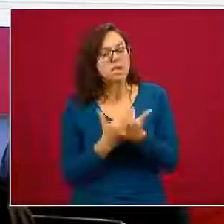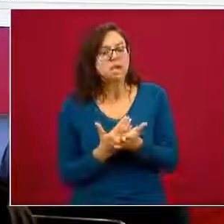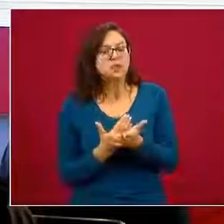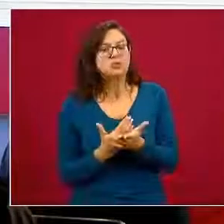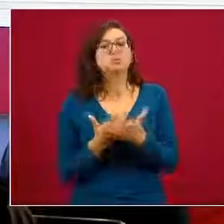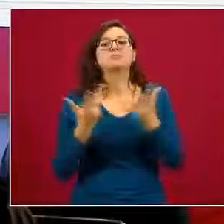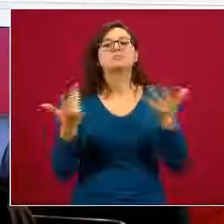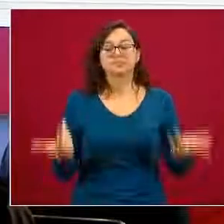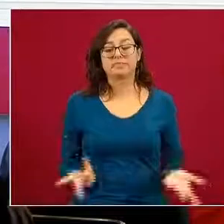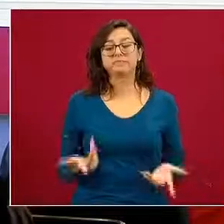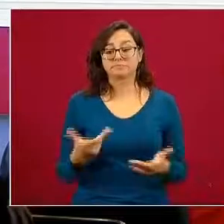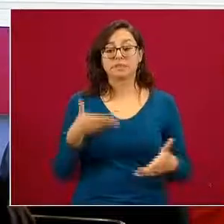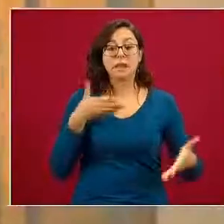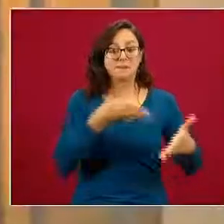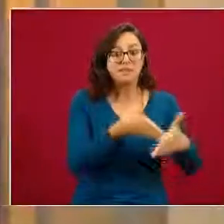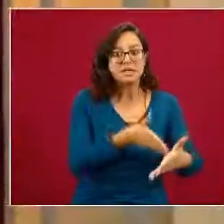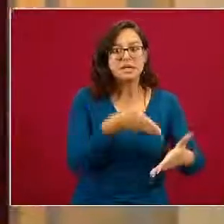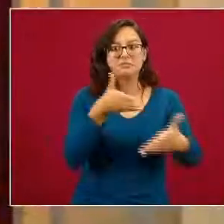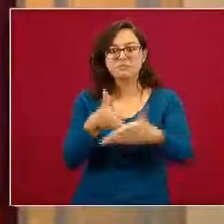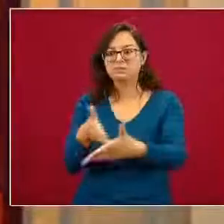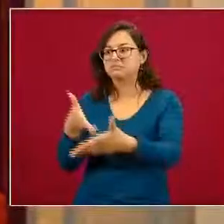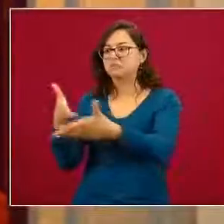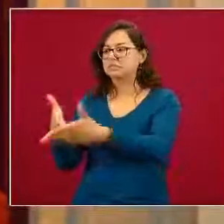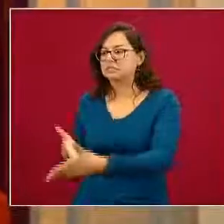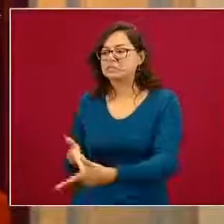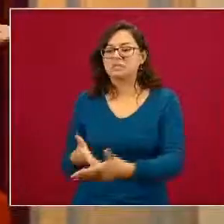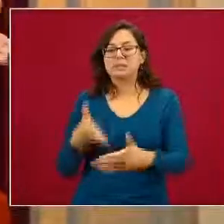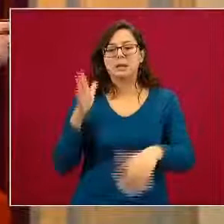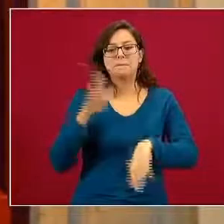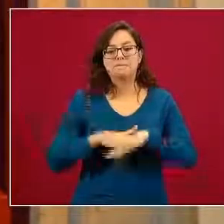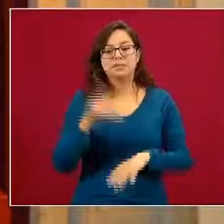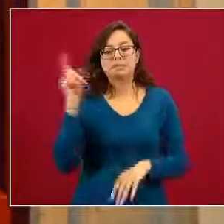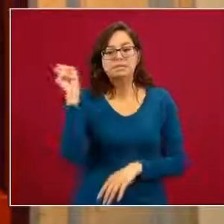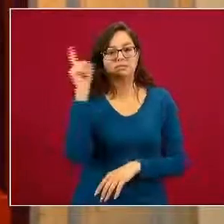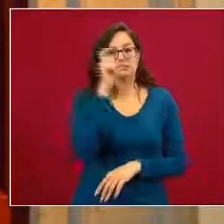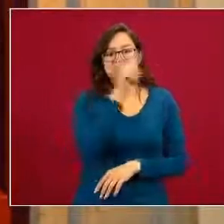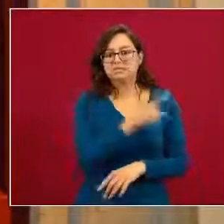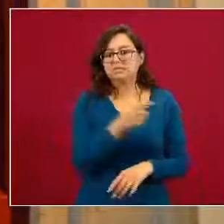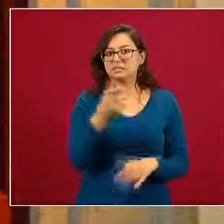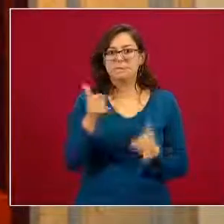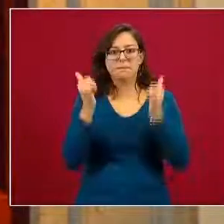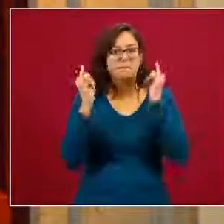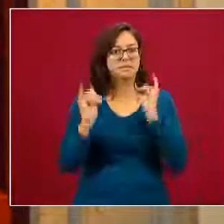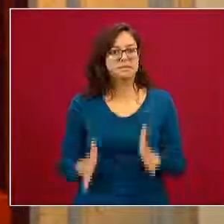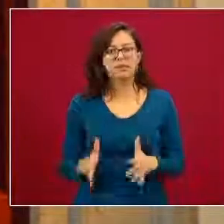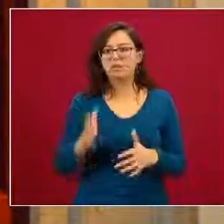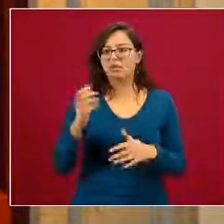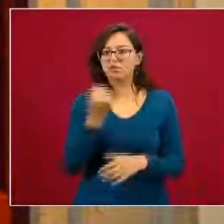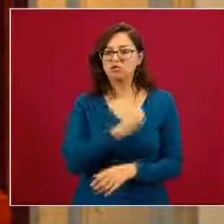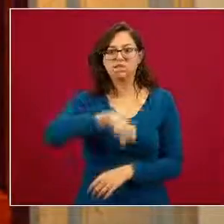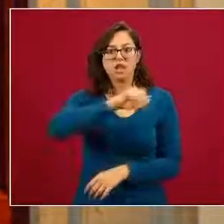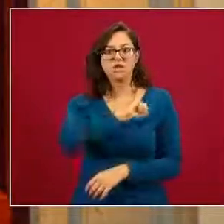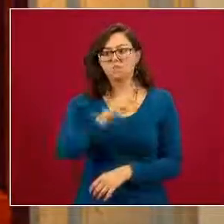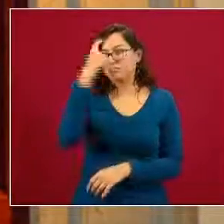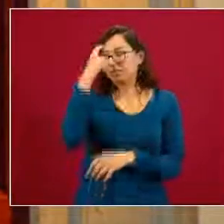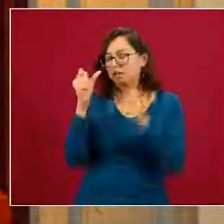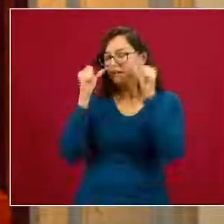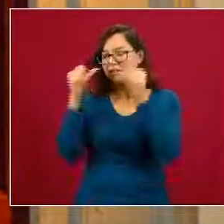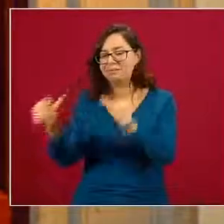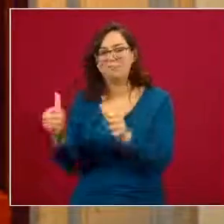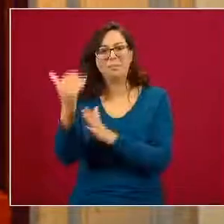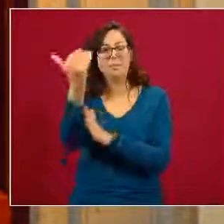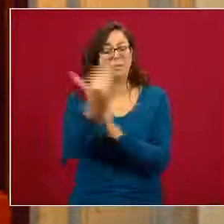entonces también hay barreras aumentadas para la atención en salud mental es decir podemos